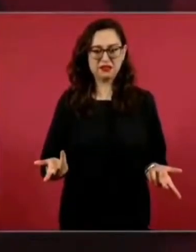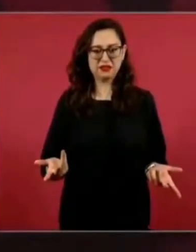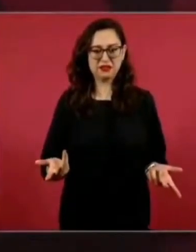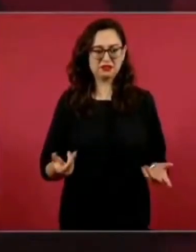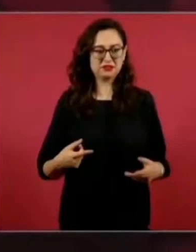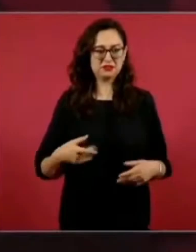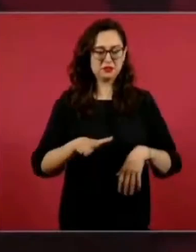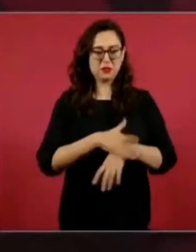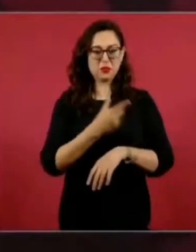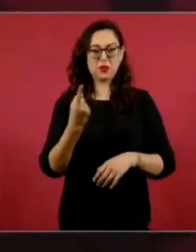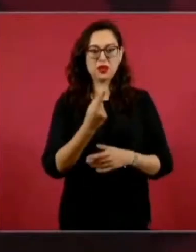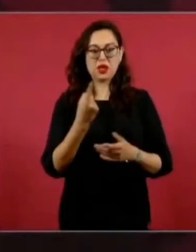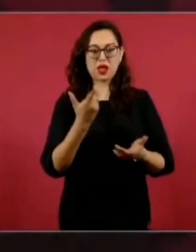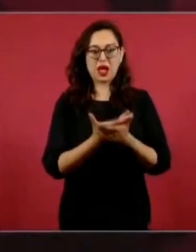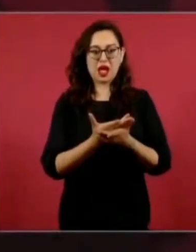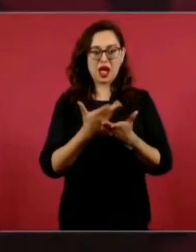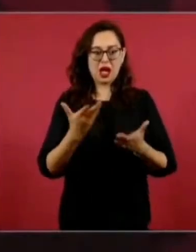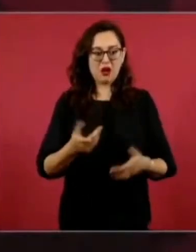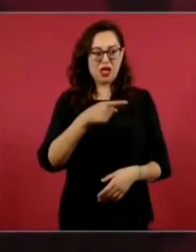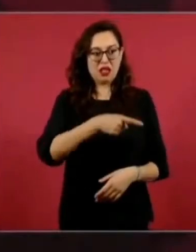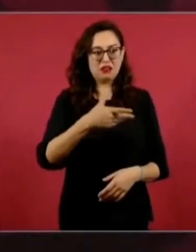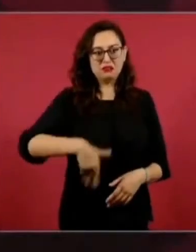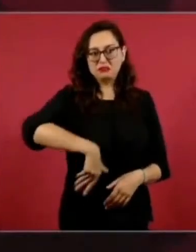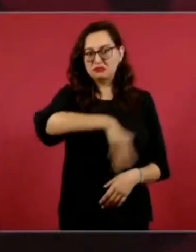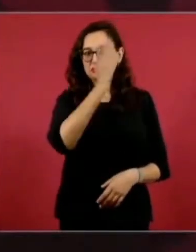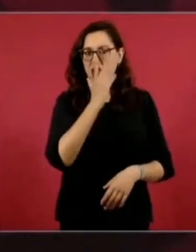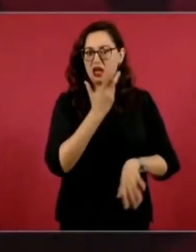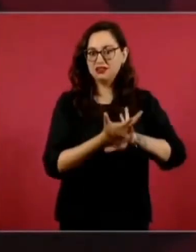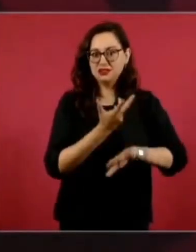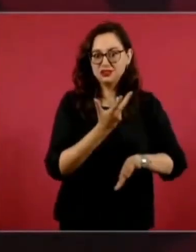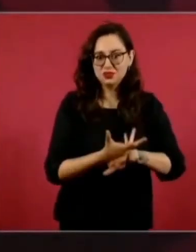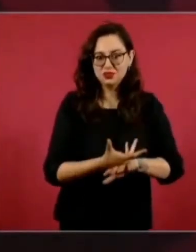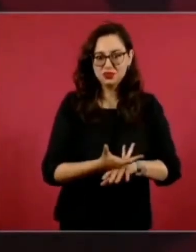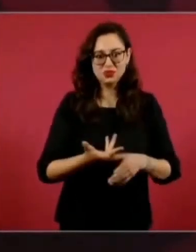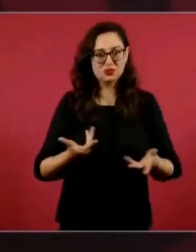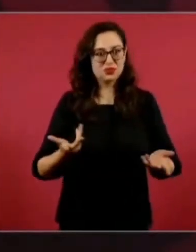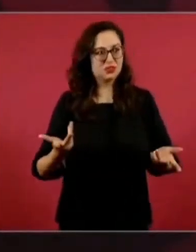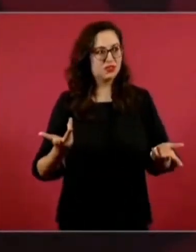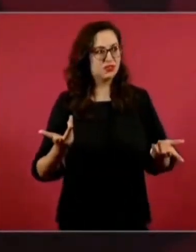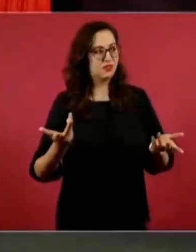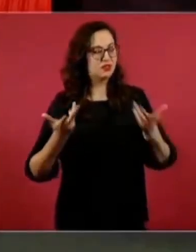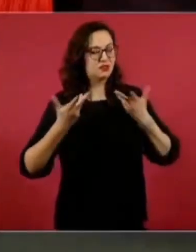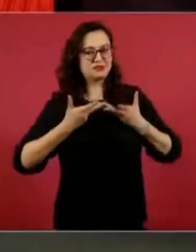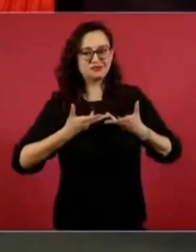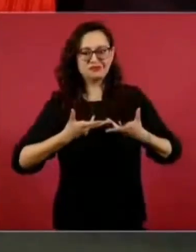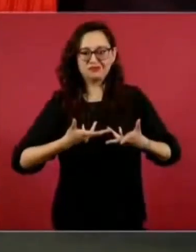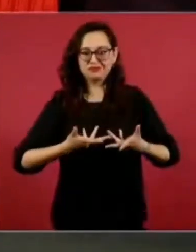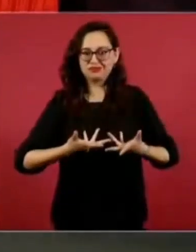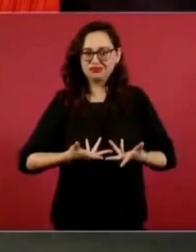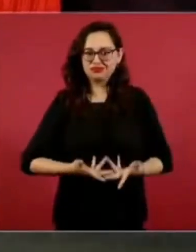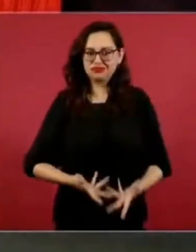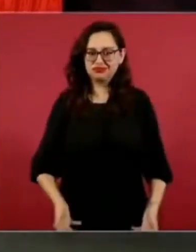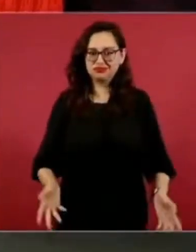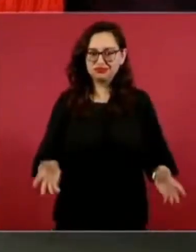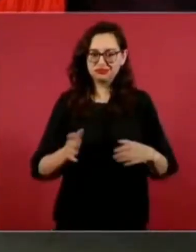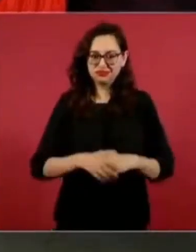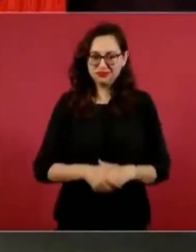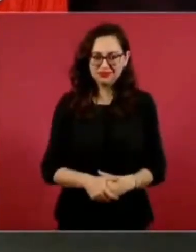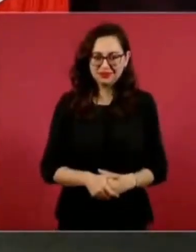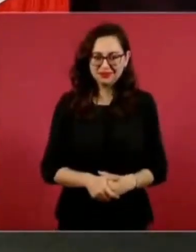de asesor, Claudio X. González. Pues la verdad,